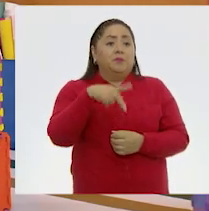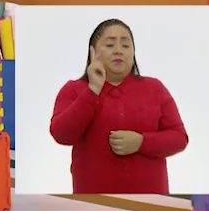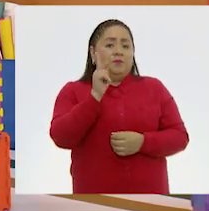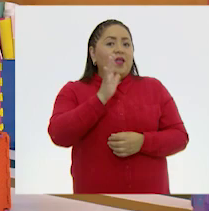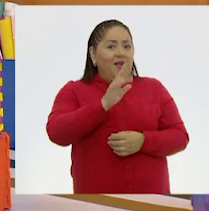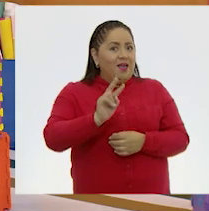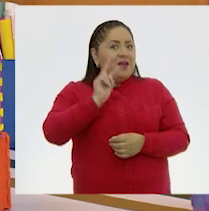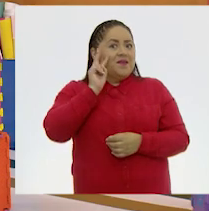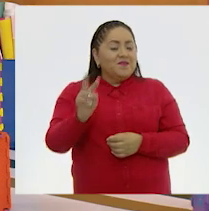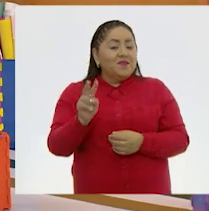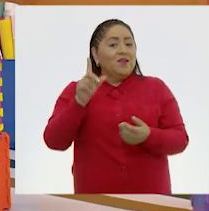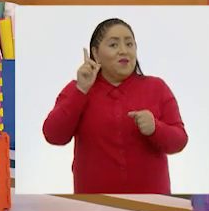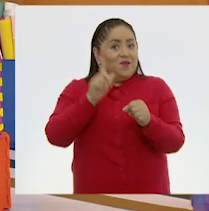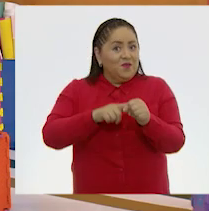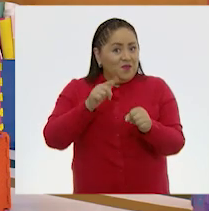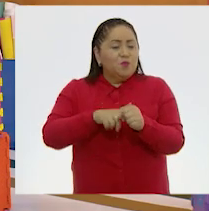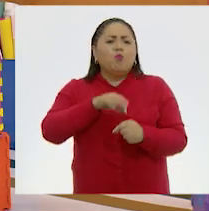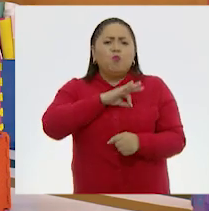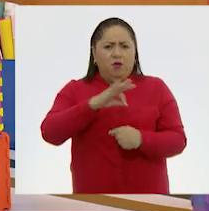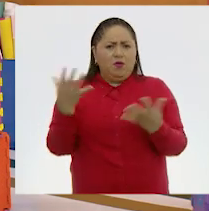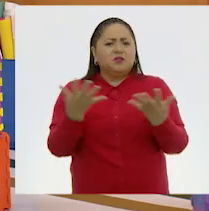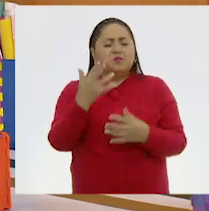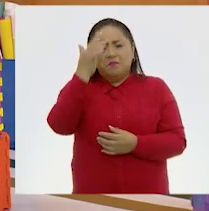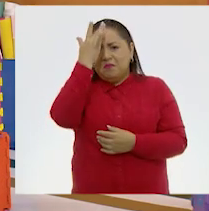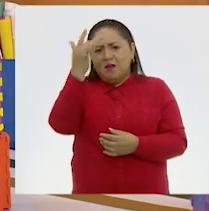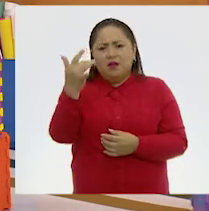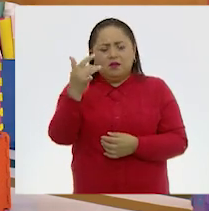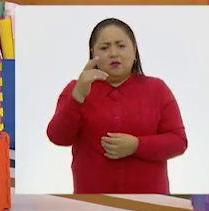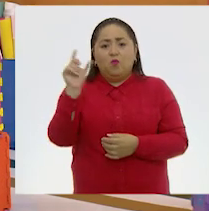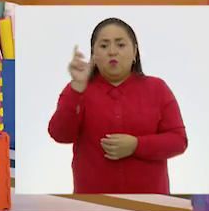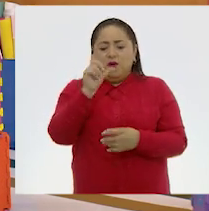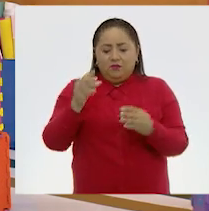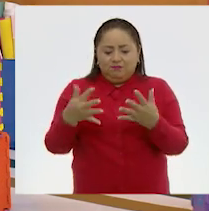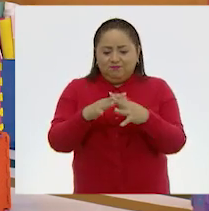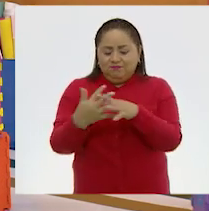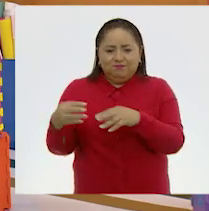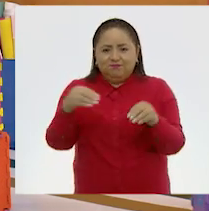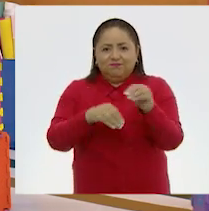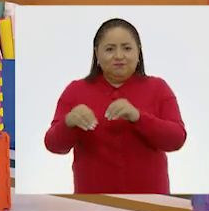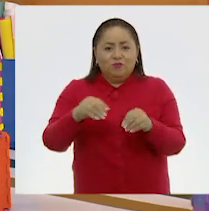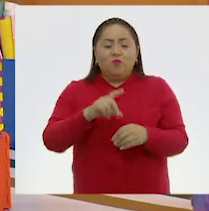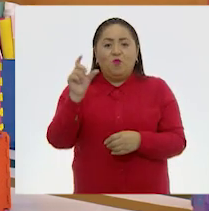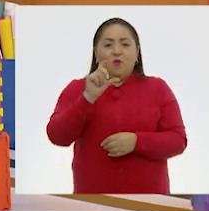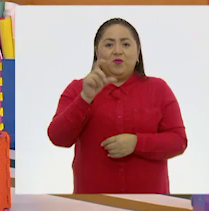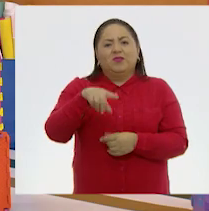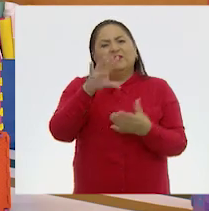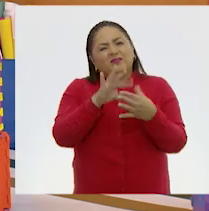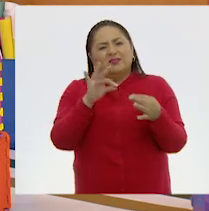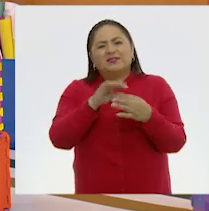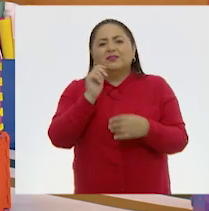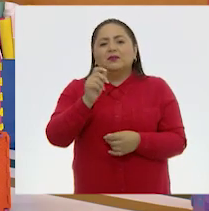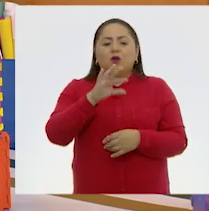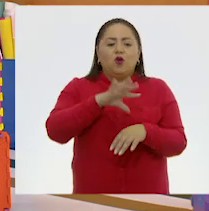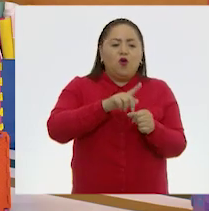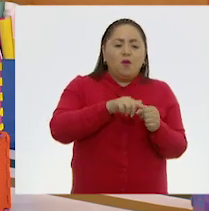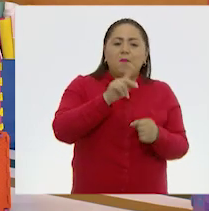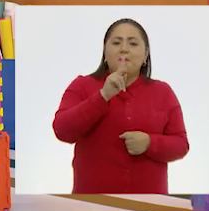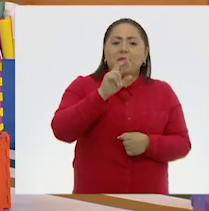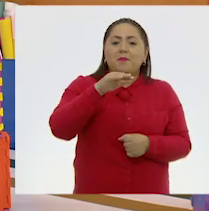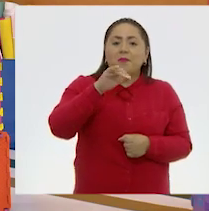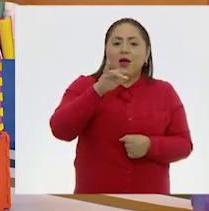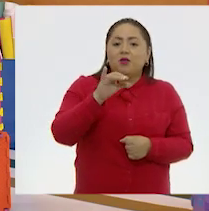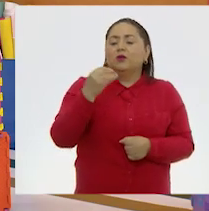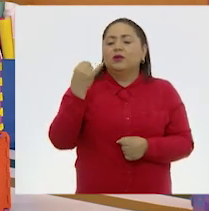vimos que los colores también pueden hacer magia entre sí cuando se mezclan, sobre todo cuando estamos hablando de los colores primarios,